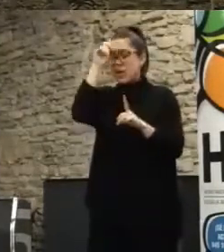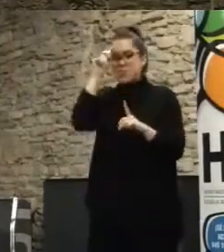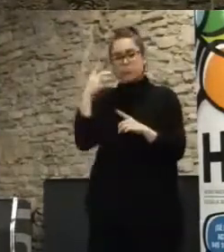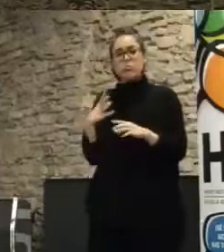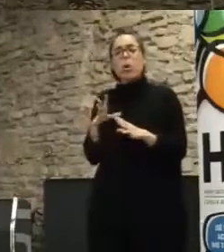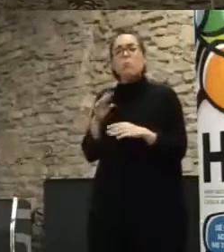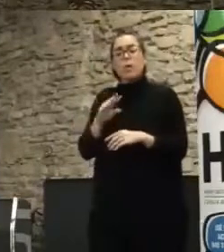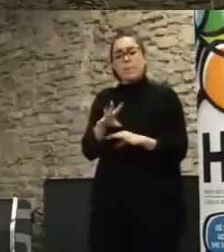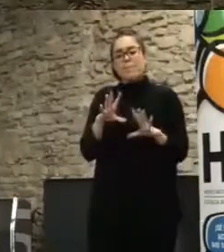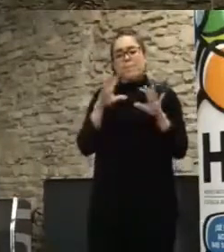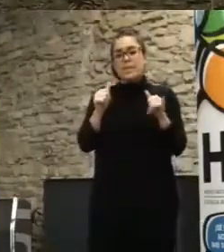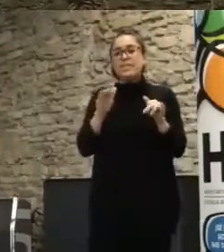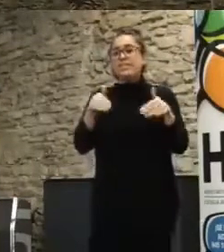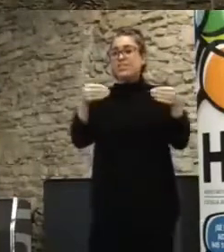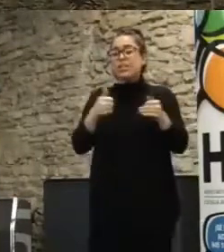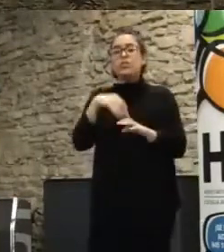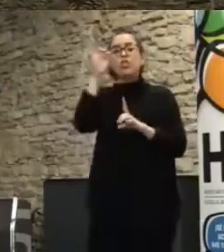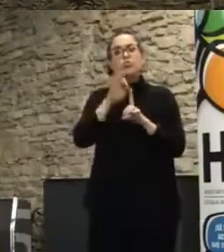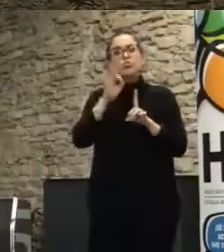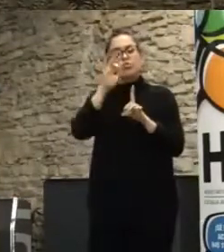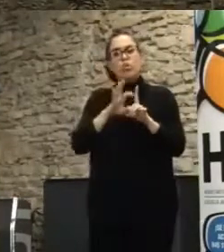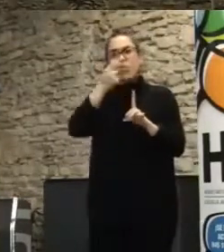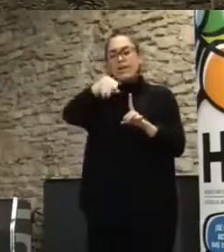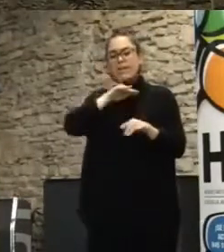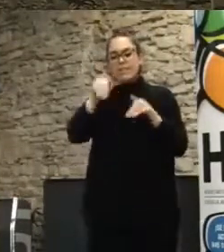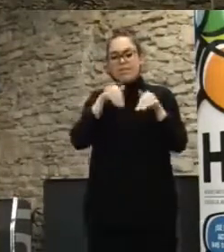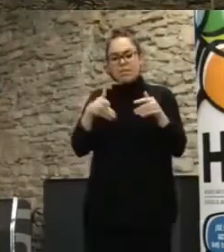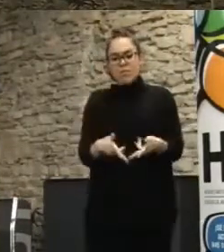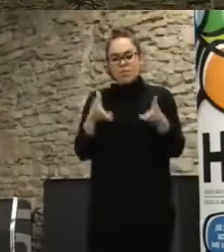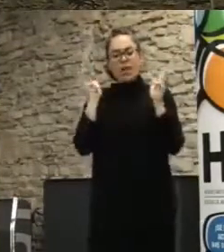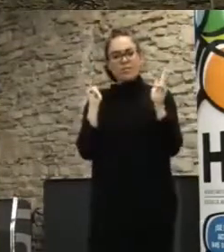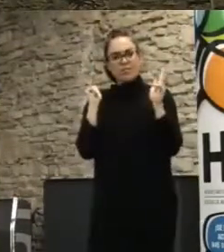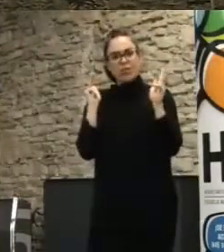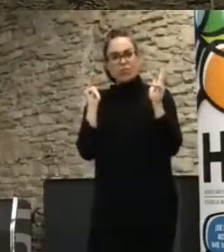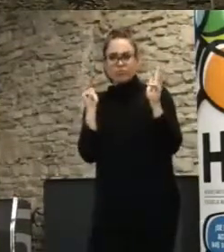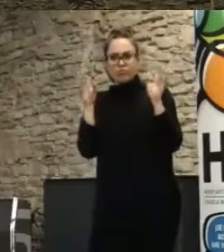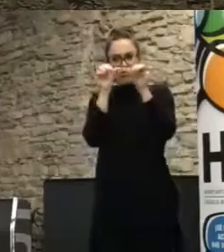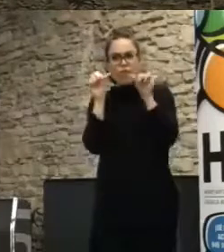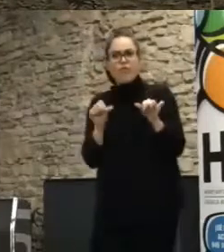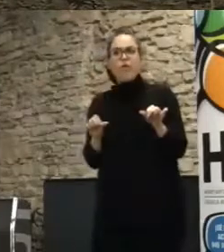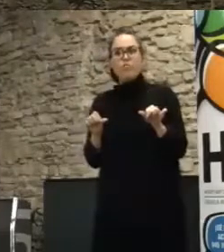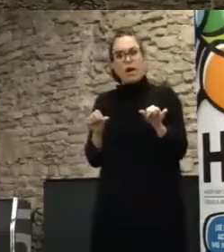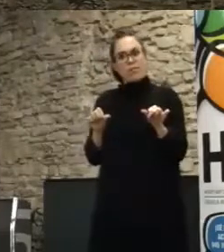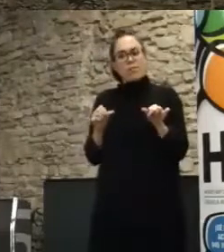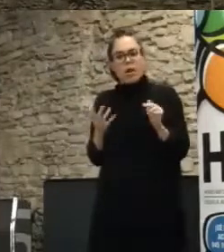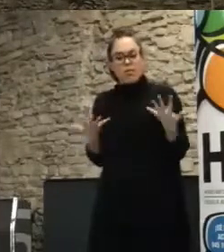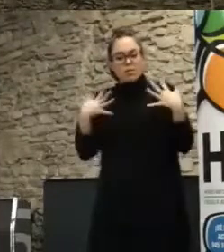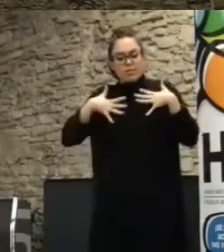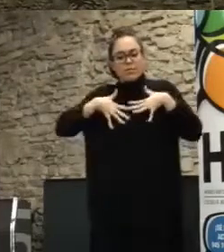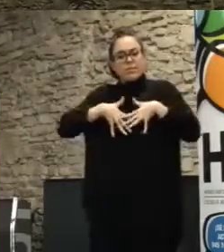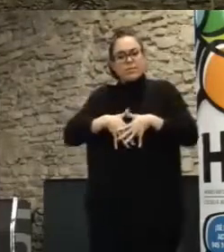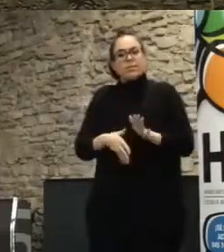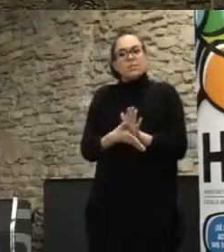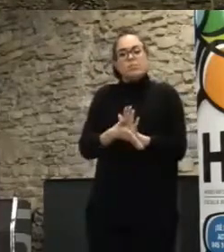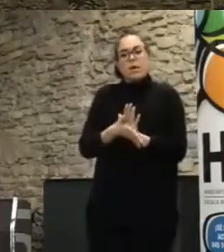digamos que es un software que es una nueva forma de funcionar democráticamente, ¿no? Las ciudades democráticas van más allá de los colores políticos de los